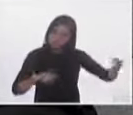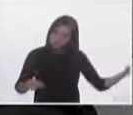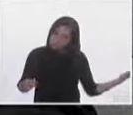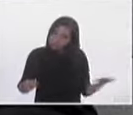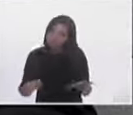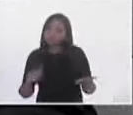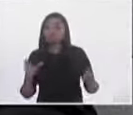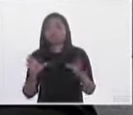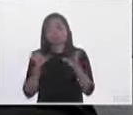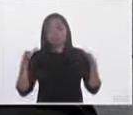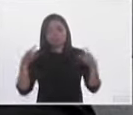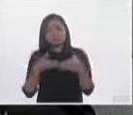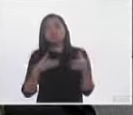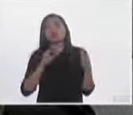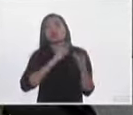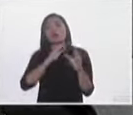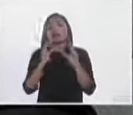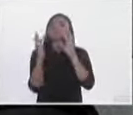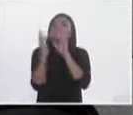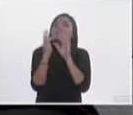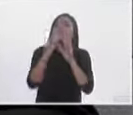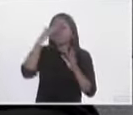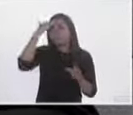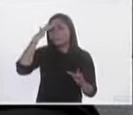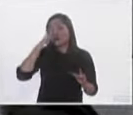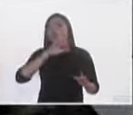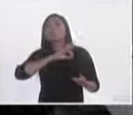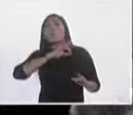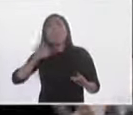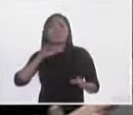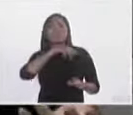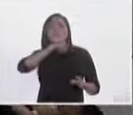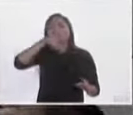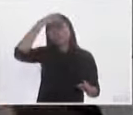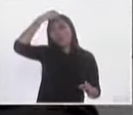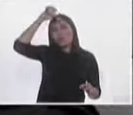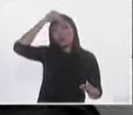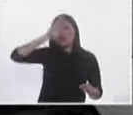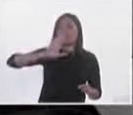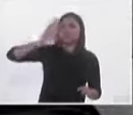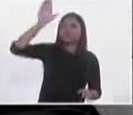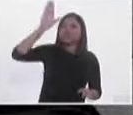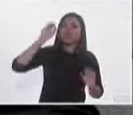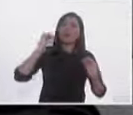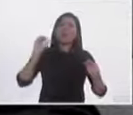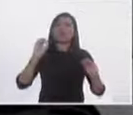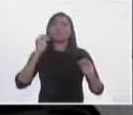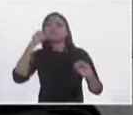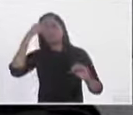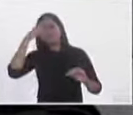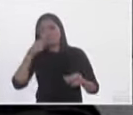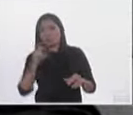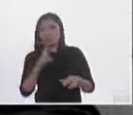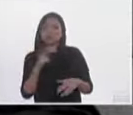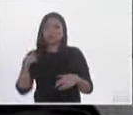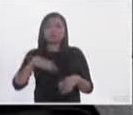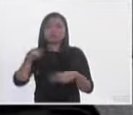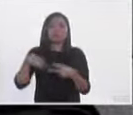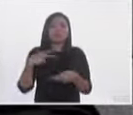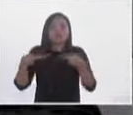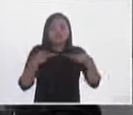de la posibilidad de que esté en contacto y que tenga intervención en la Comisión de Administración por lo importante que resulta el manejo de los fondos que ahí se